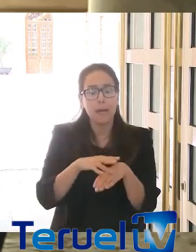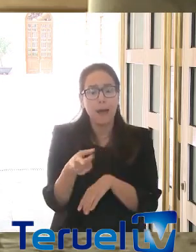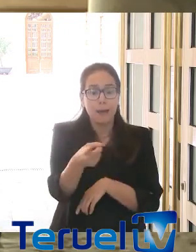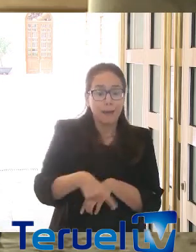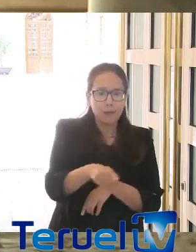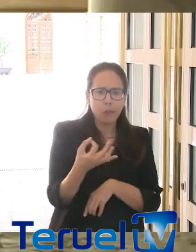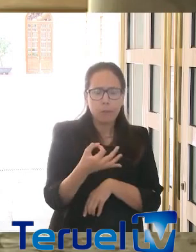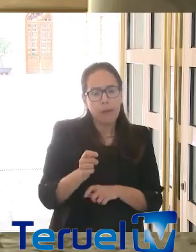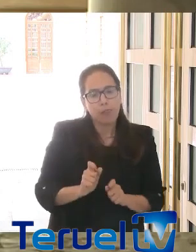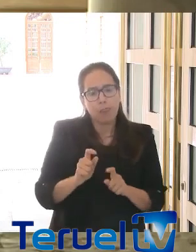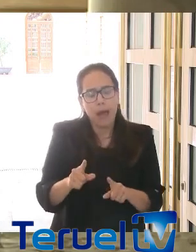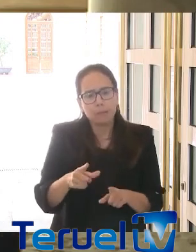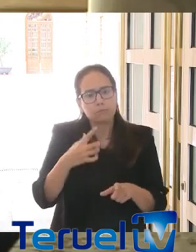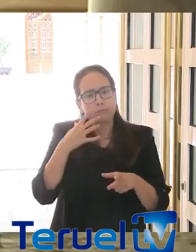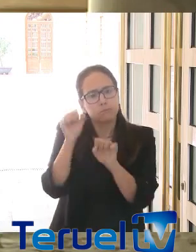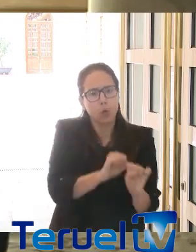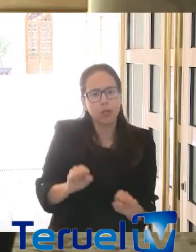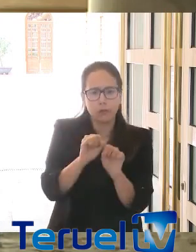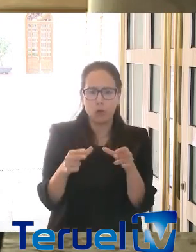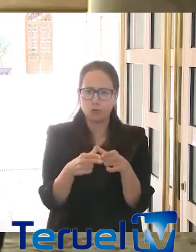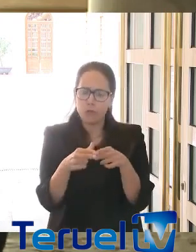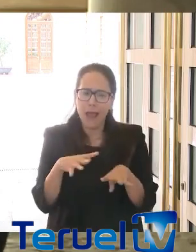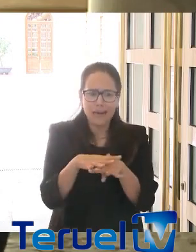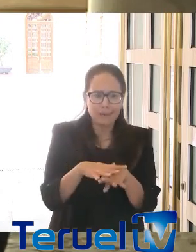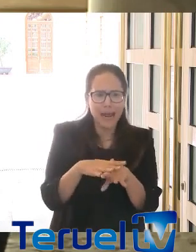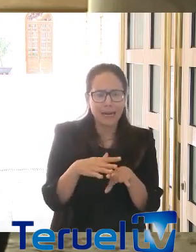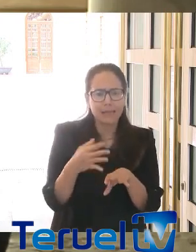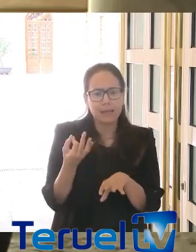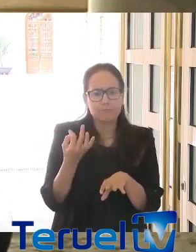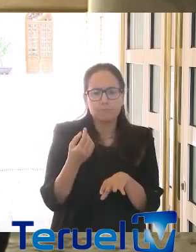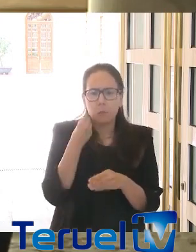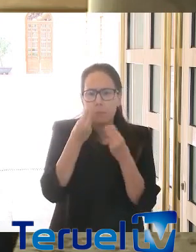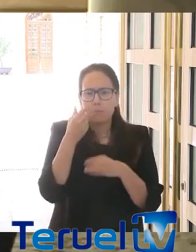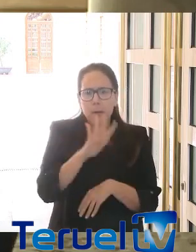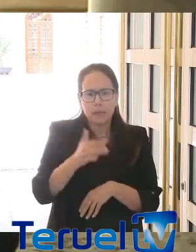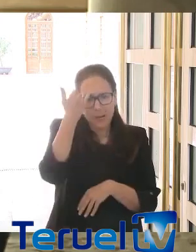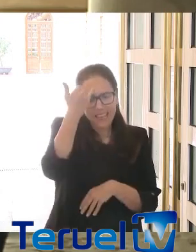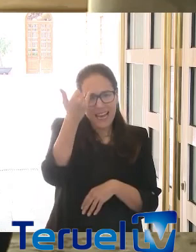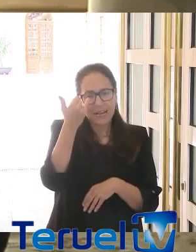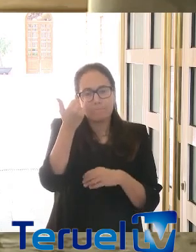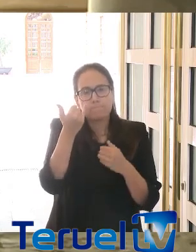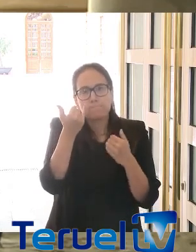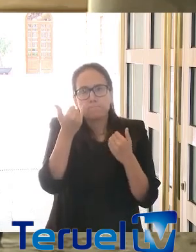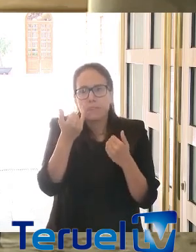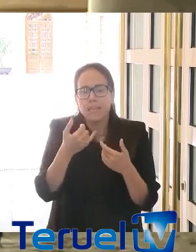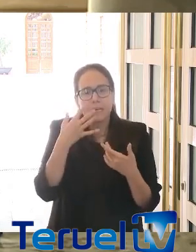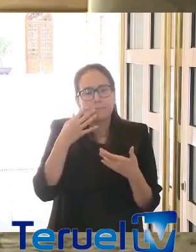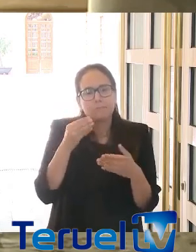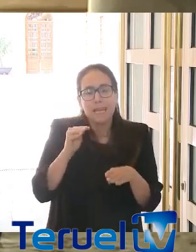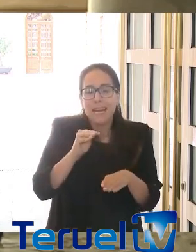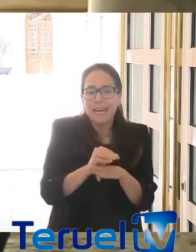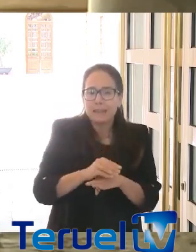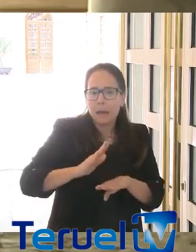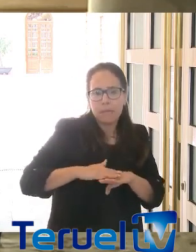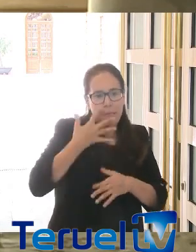Y en ese sentido, nos parece muy positiva la iniciativa, que habrá que complementar desde aquí, de una renta mínima garantizada. Y